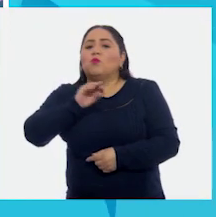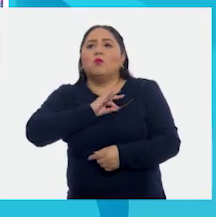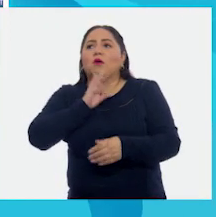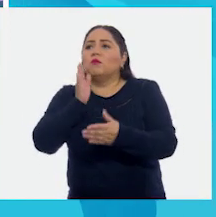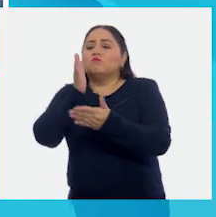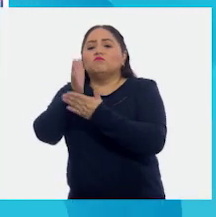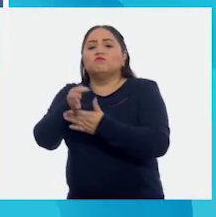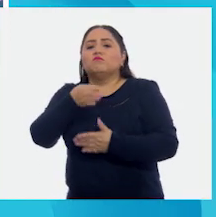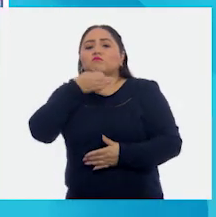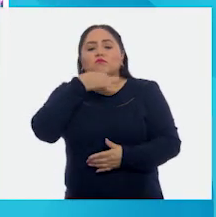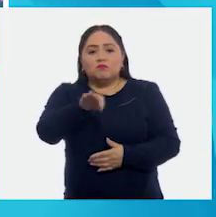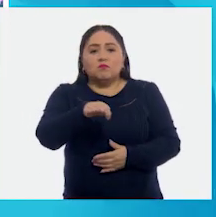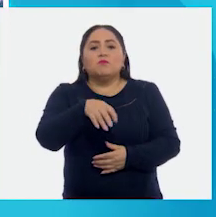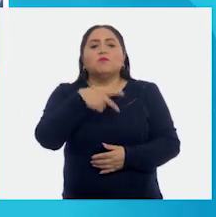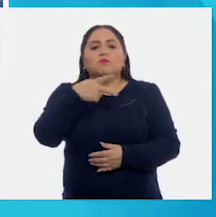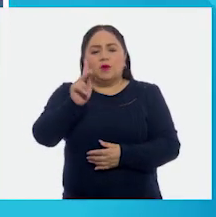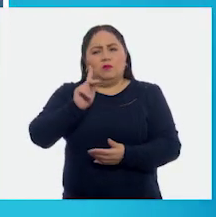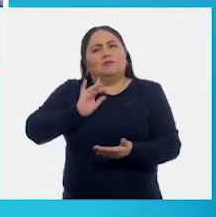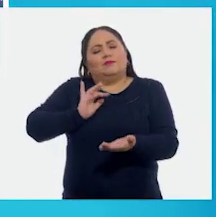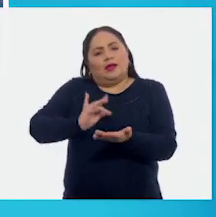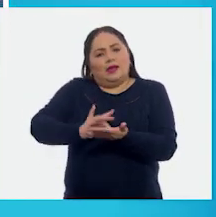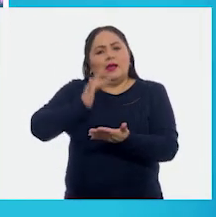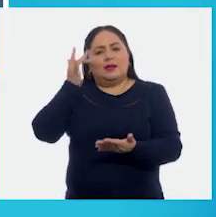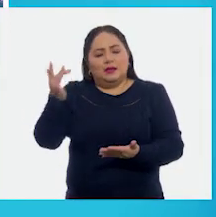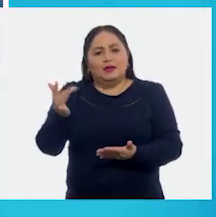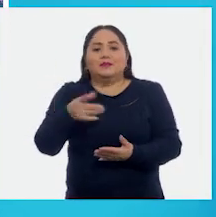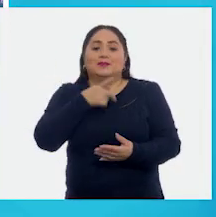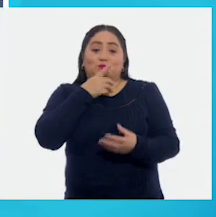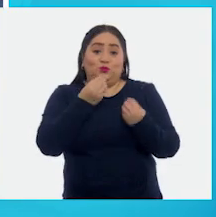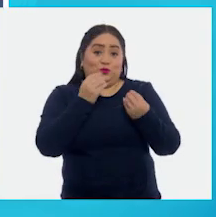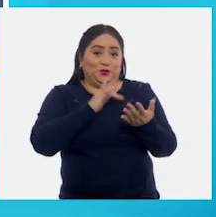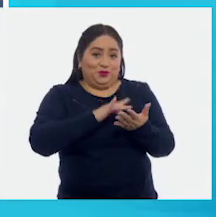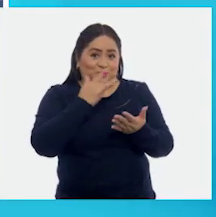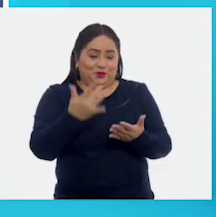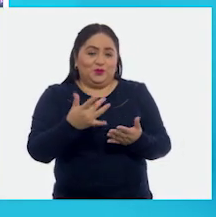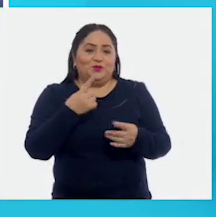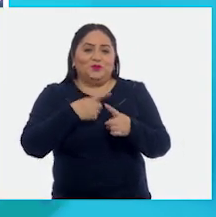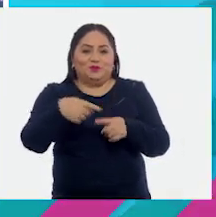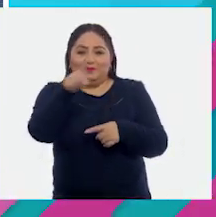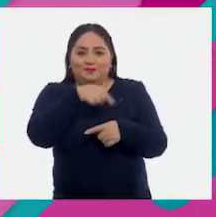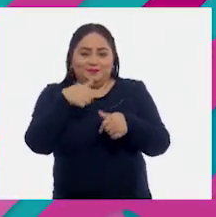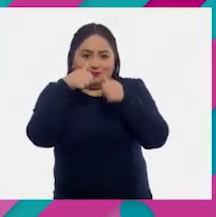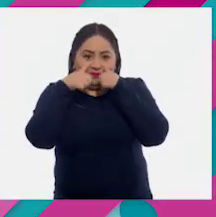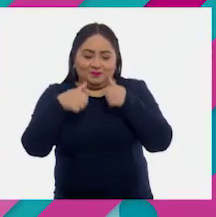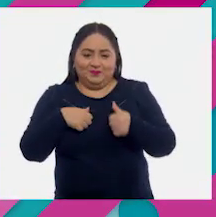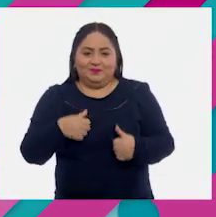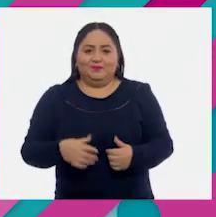y que fue agradecido. Muchas gracias por ponerme atención.